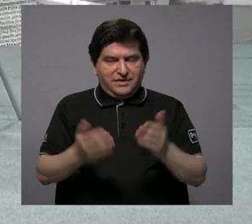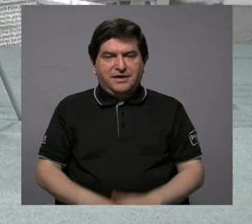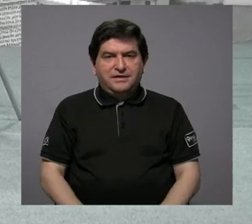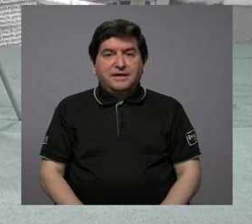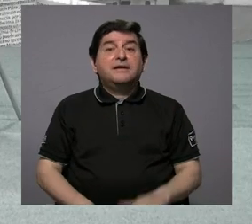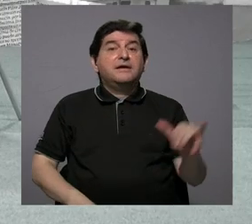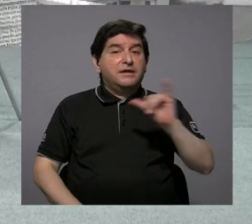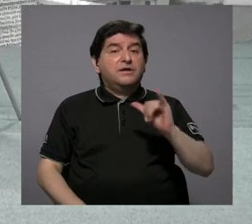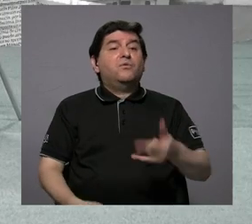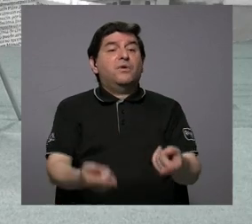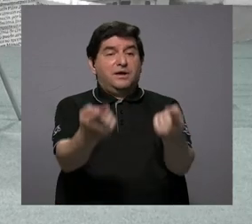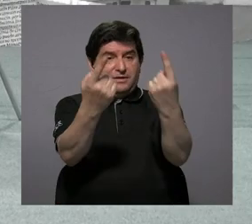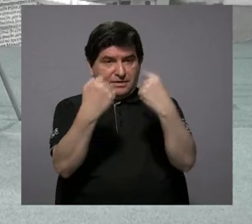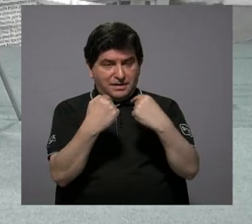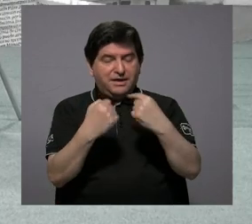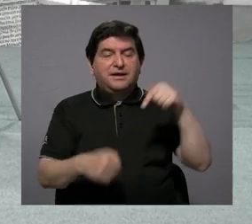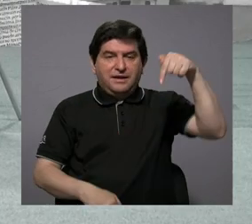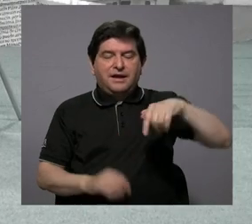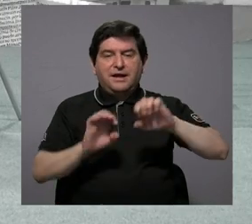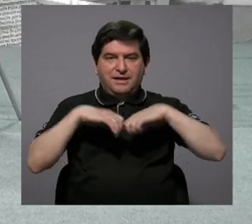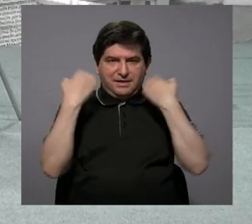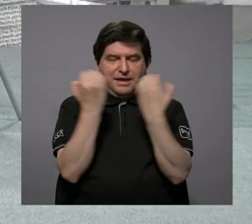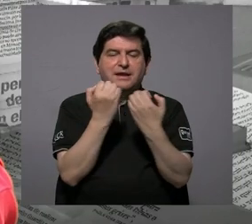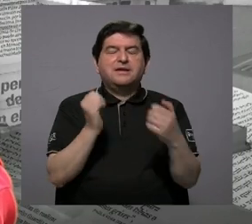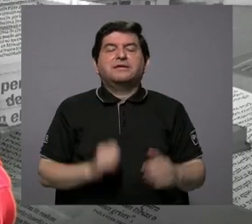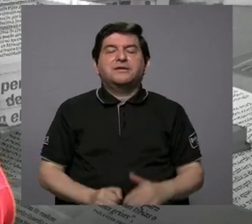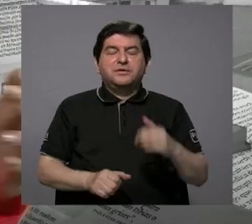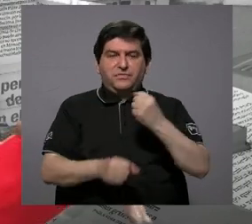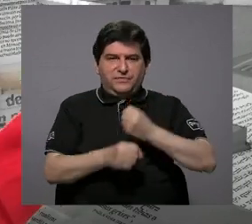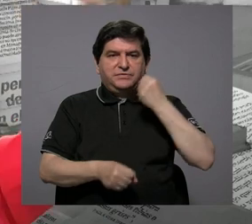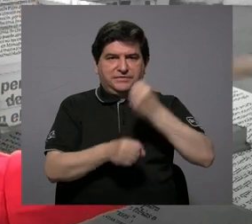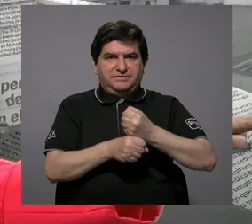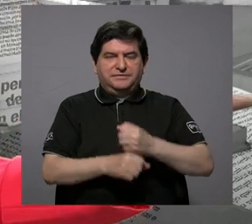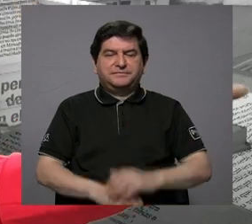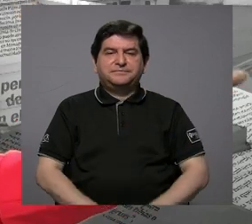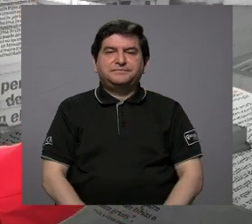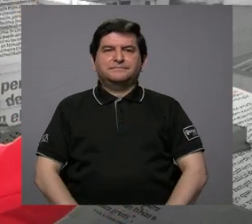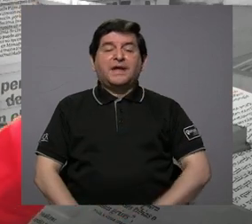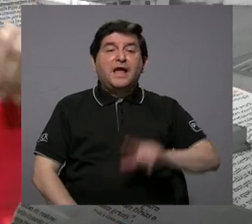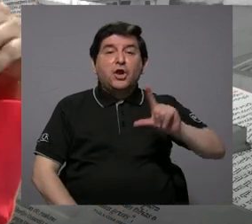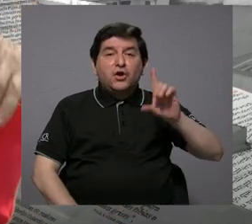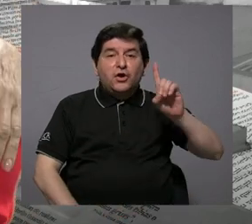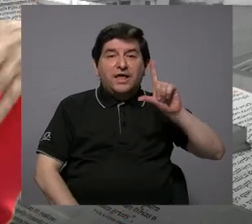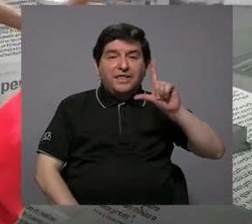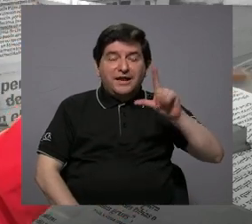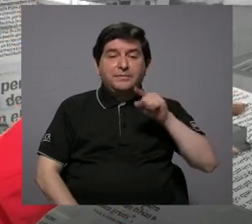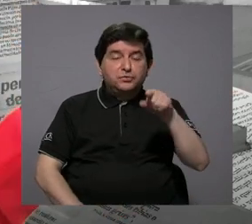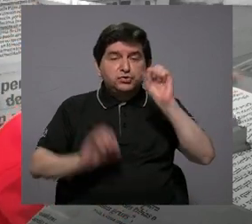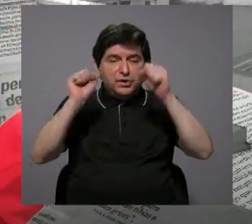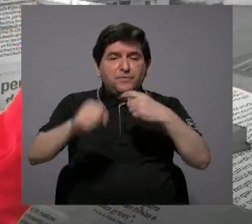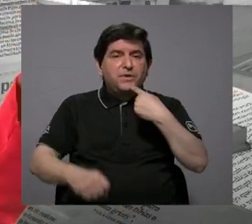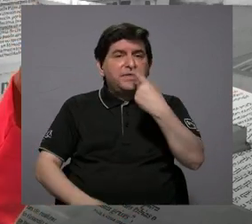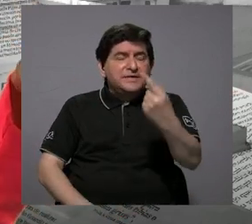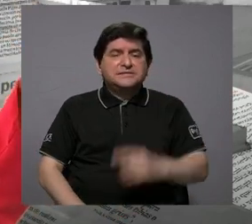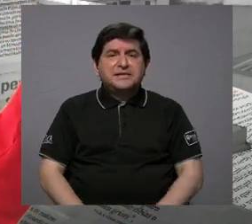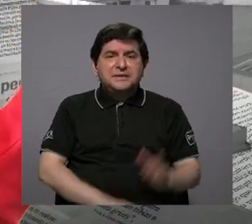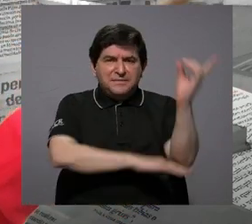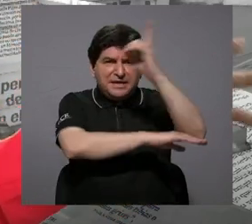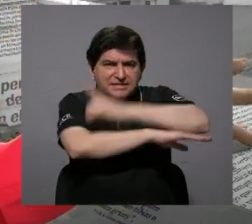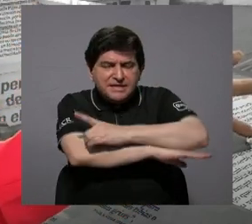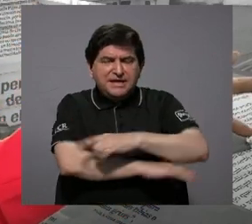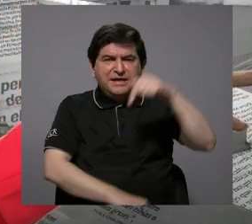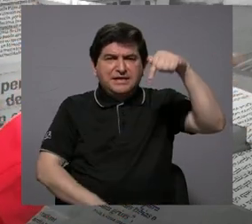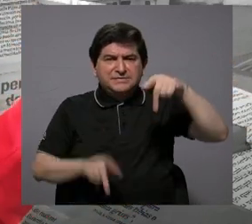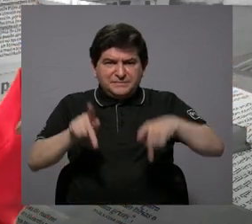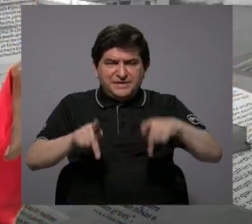que ha venido también hacia el equipo que trabaja en este punto. Leonora, y usted nos puede explicar qué días, qué fechas van a estar